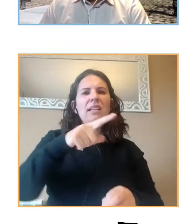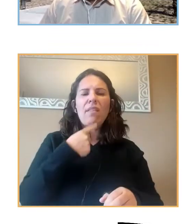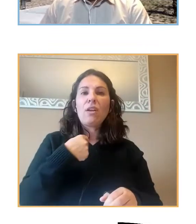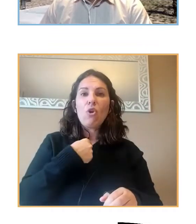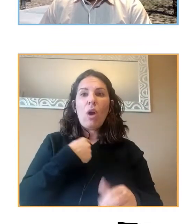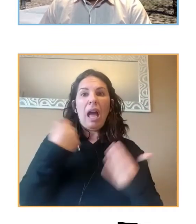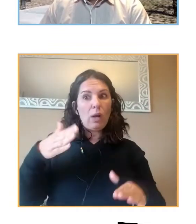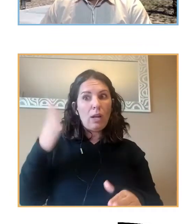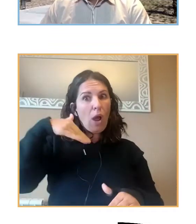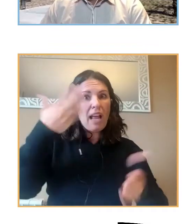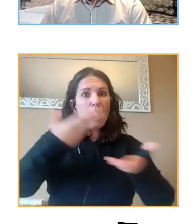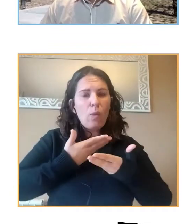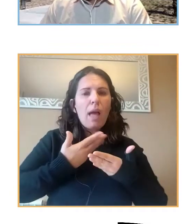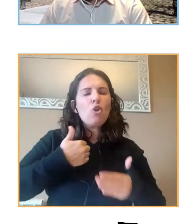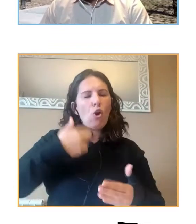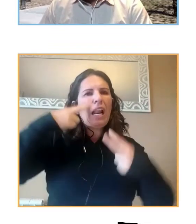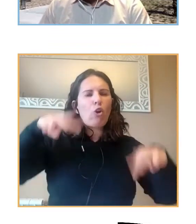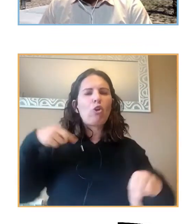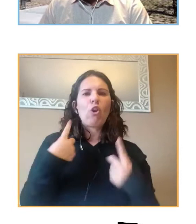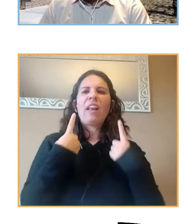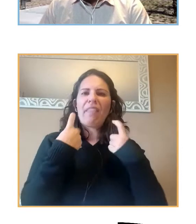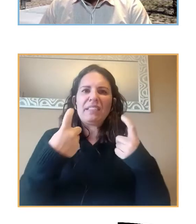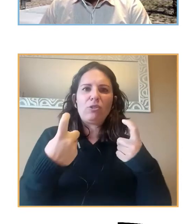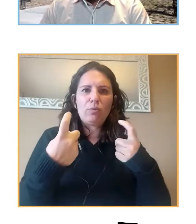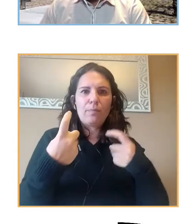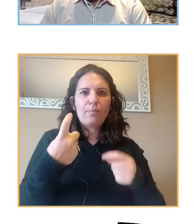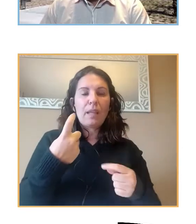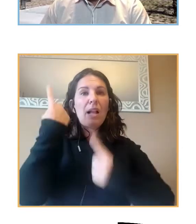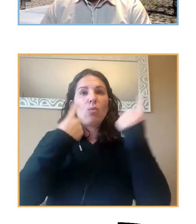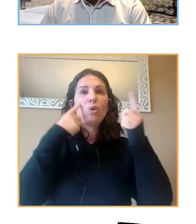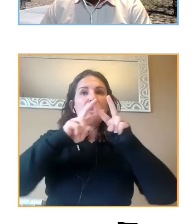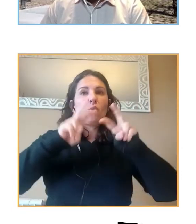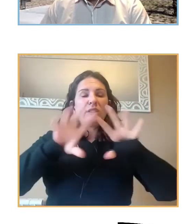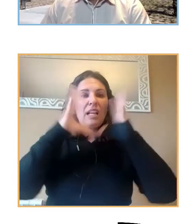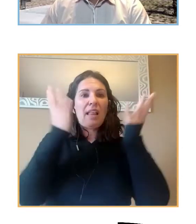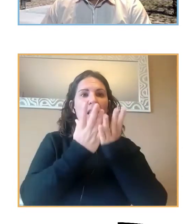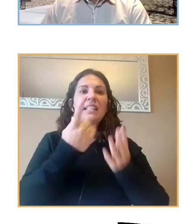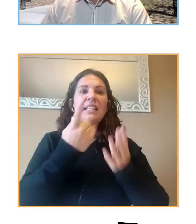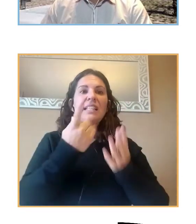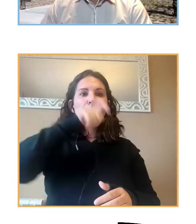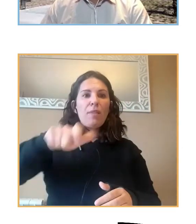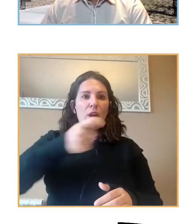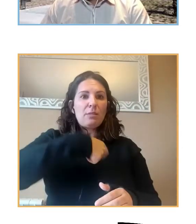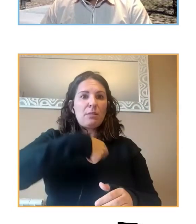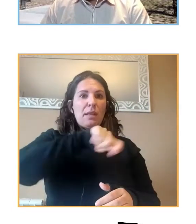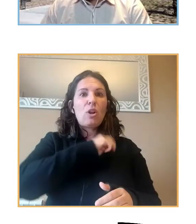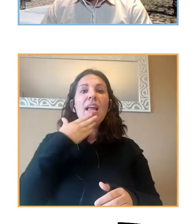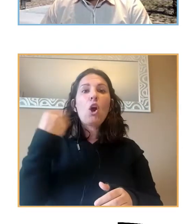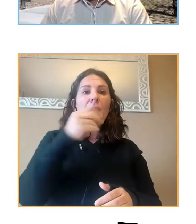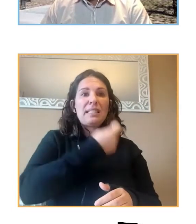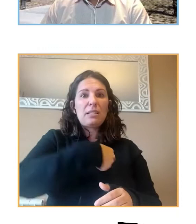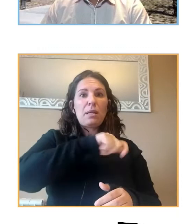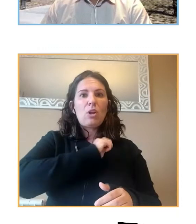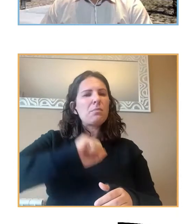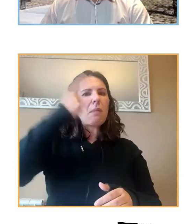recibiendo consideraba necesitar ayuda además hay estudios internacionales que dicen que la población española y los jóvenes españoles son los que más han sufrido el impacto